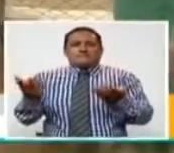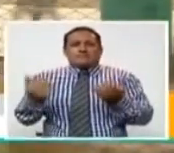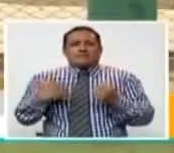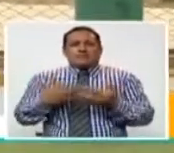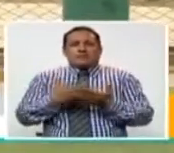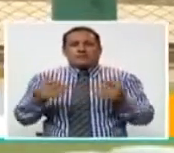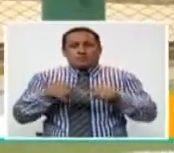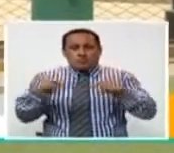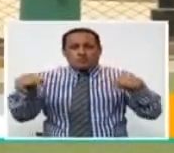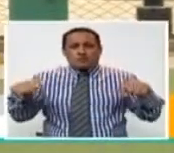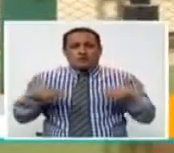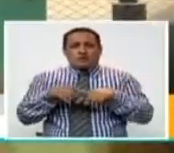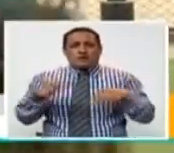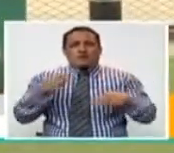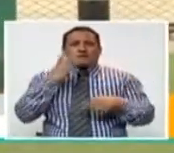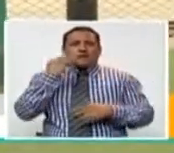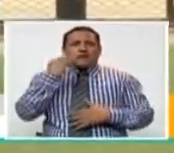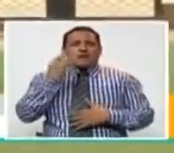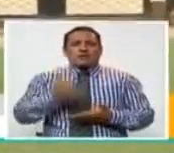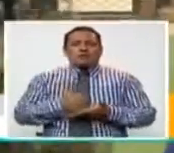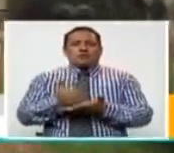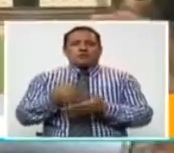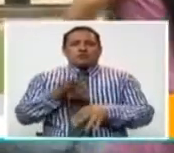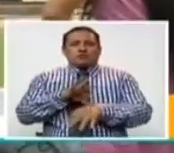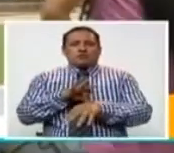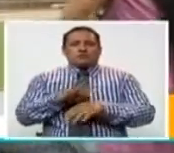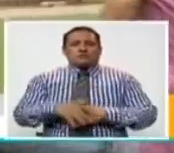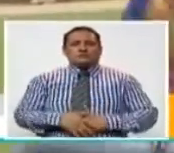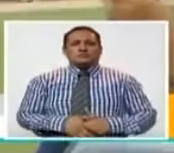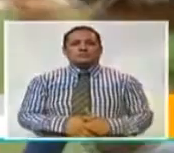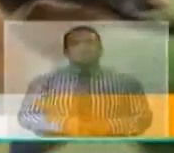hacia la ciudad, en este caso Chiclayo.